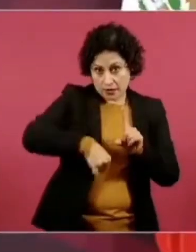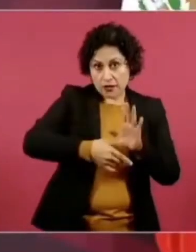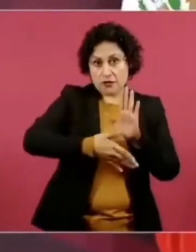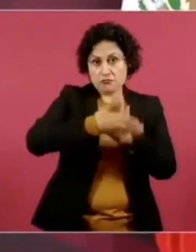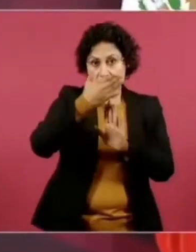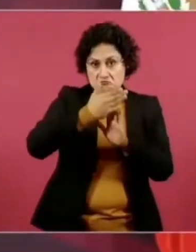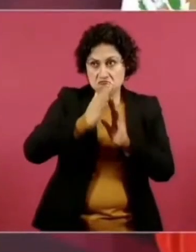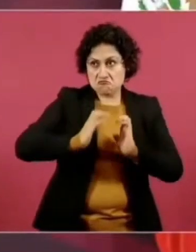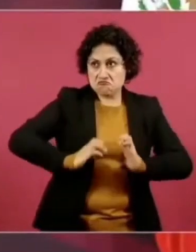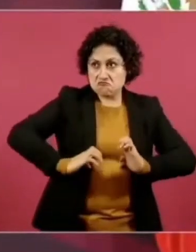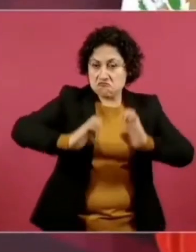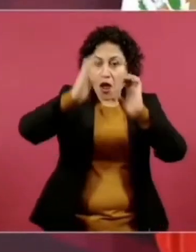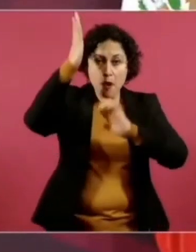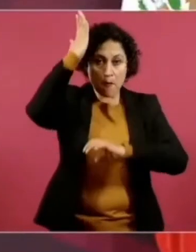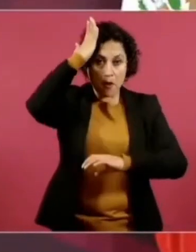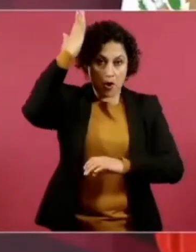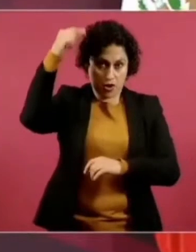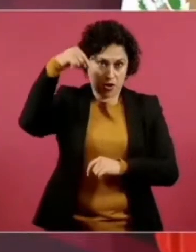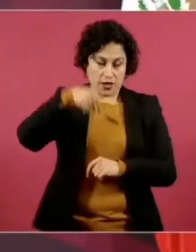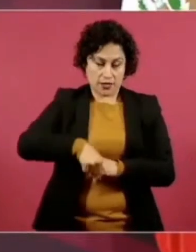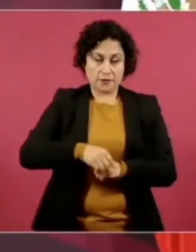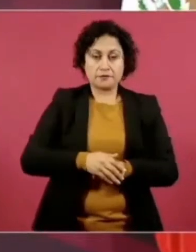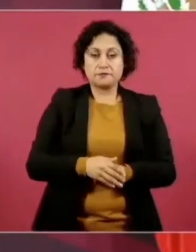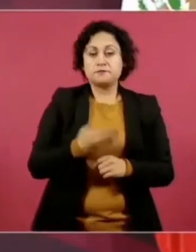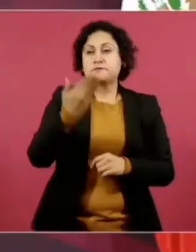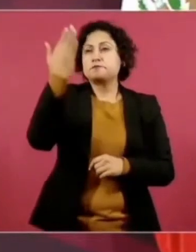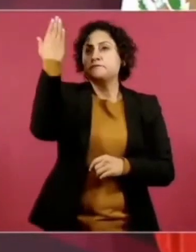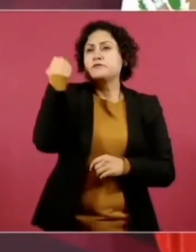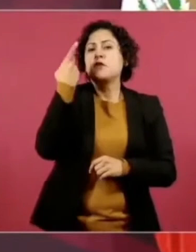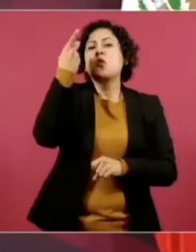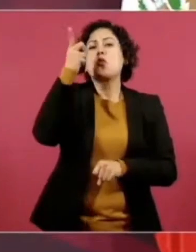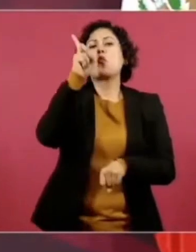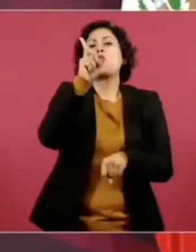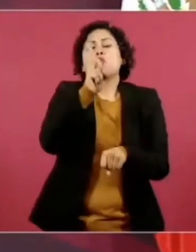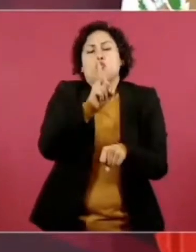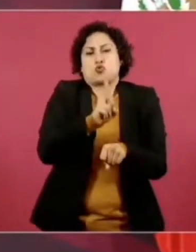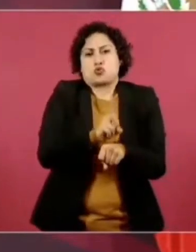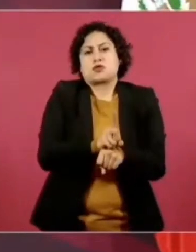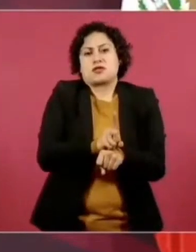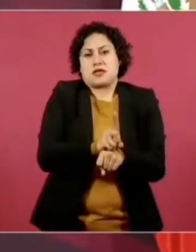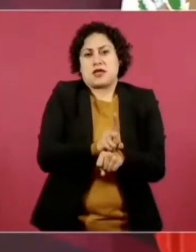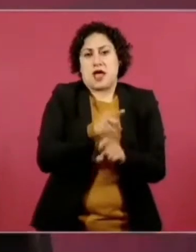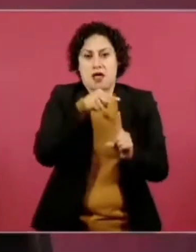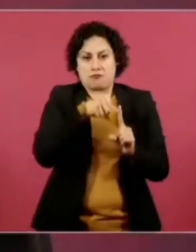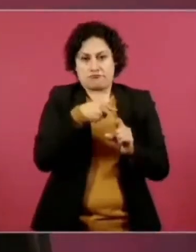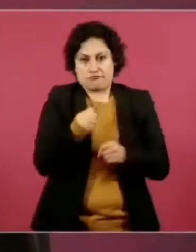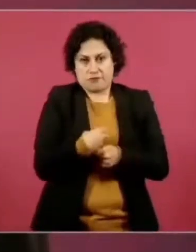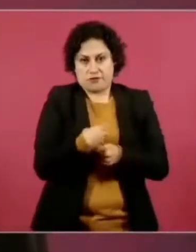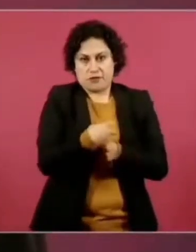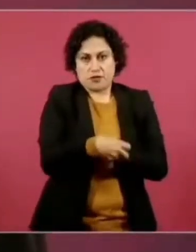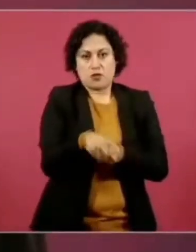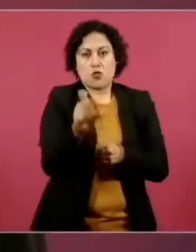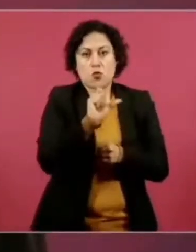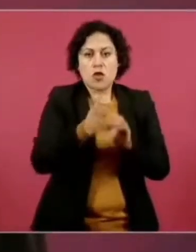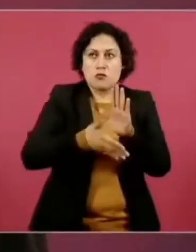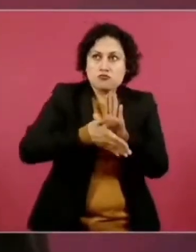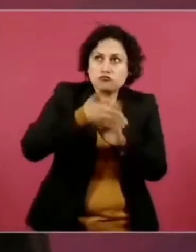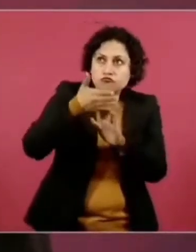un día me invitó, ya cuando íbamos a poner la última trabe, que por cierto, esa